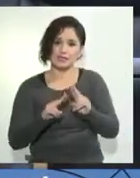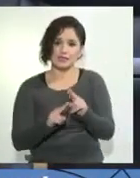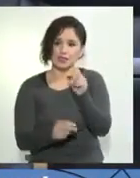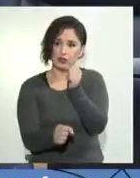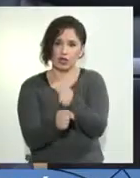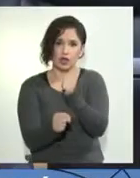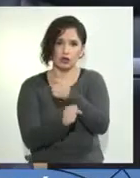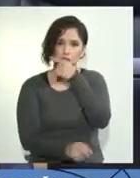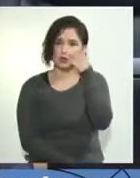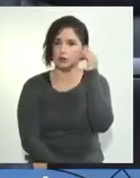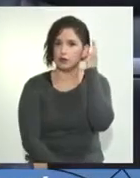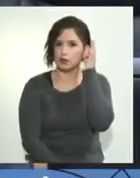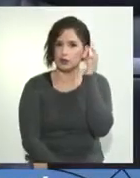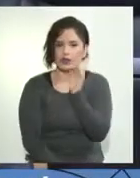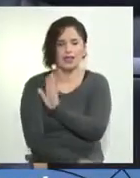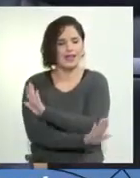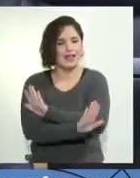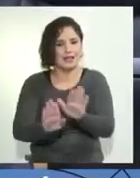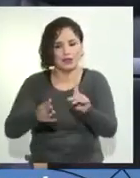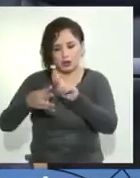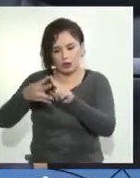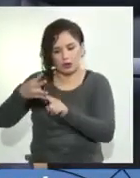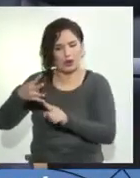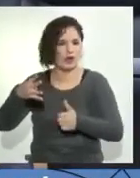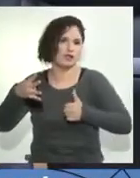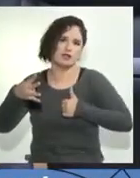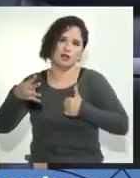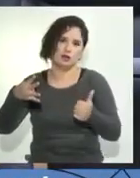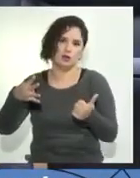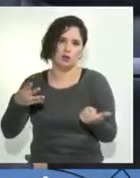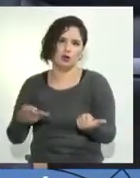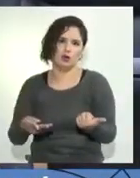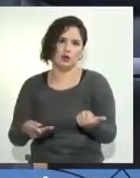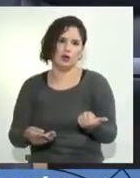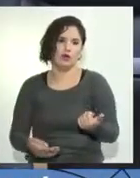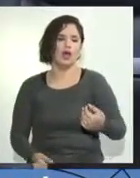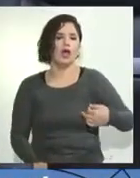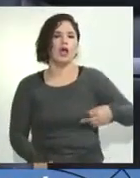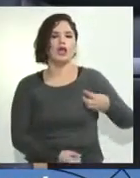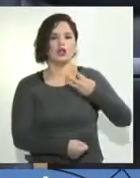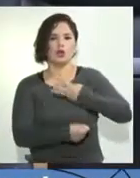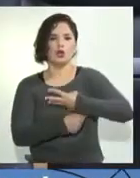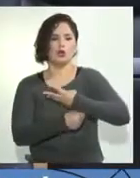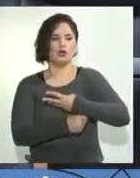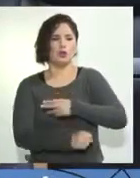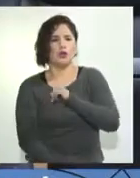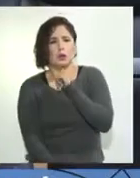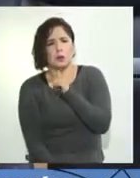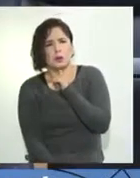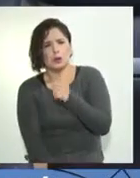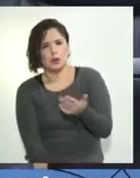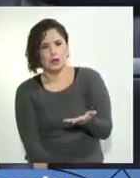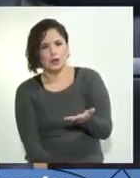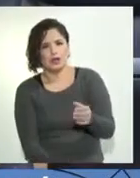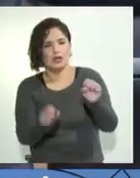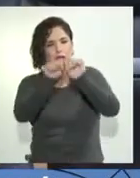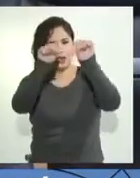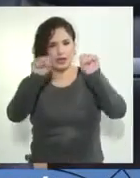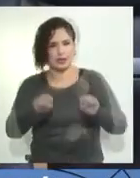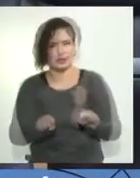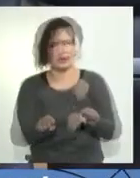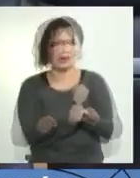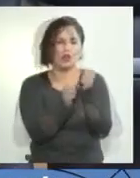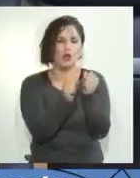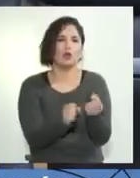todas incumplidas, que condenan a nuestros adultos mayores a la miseria. El sistema de capitalización individual es un completo